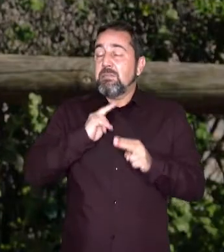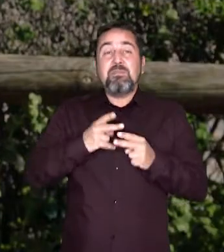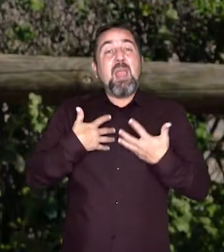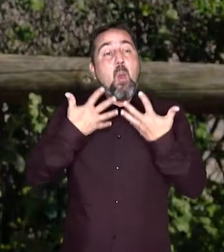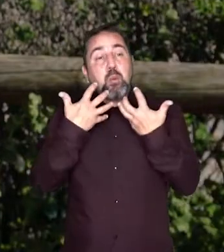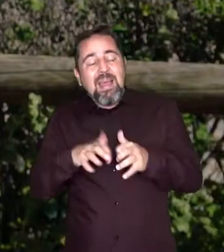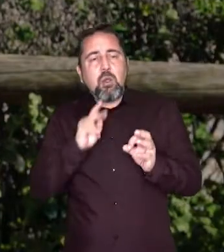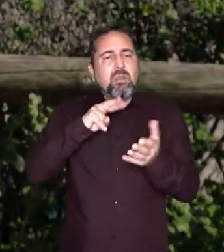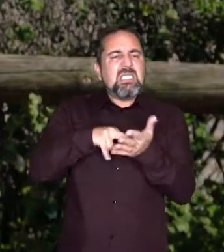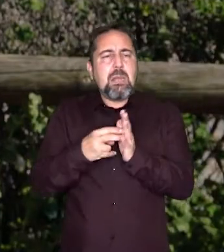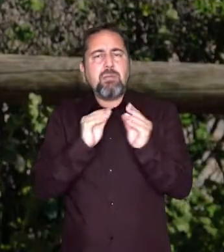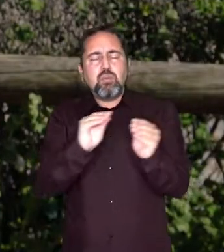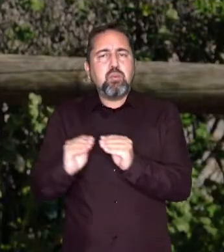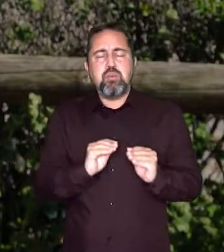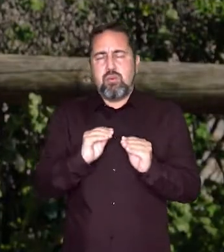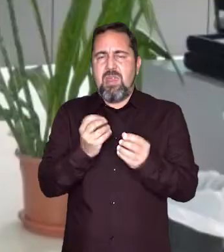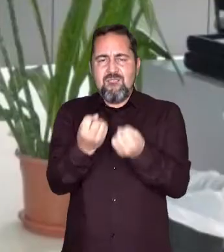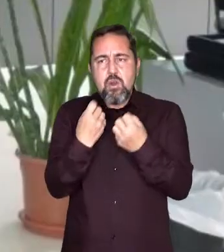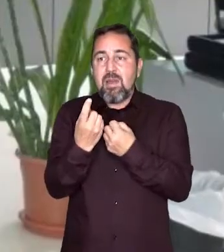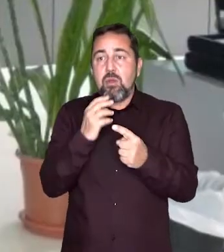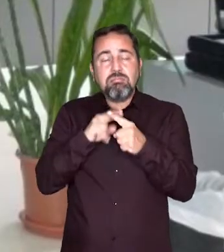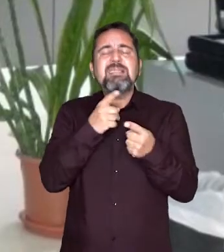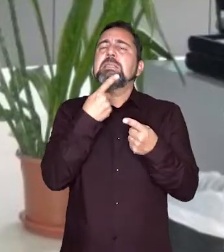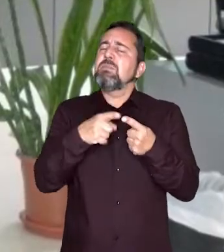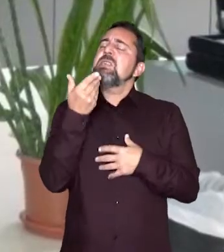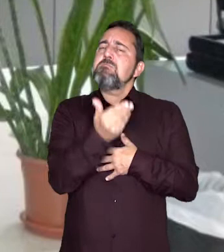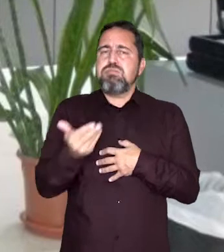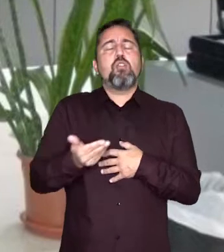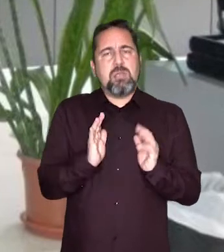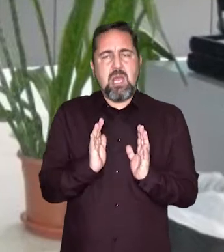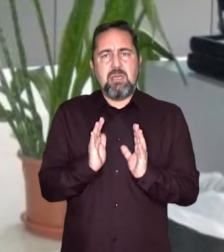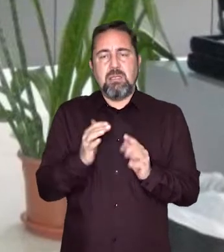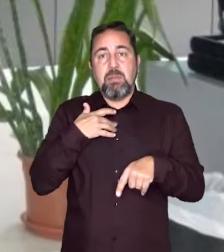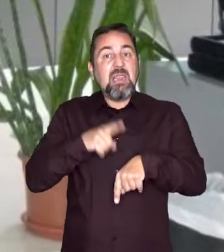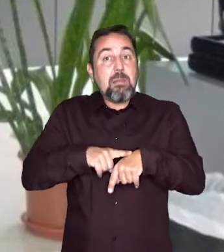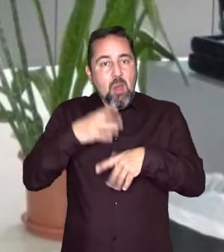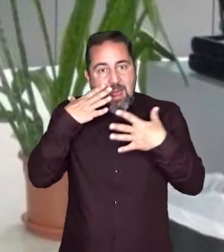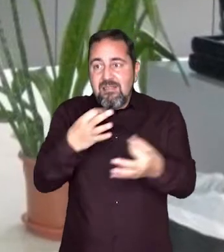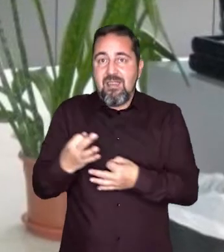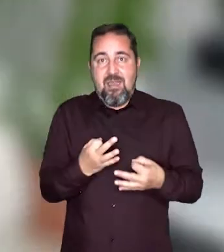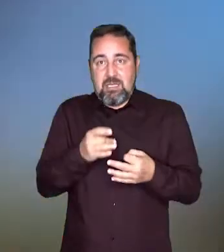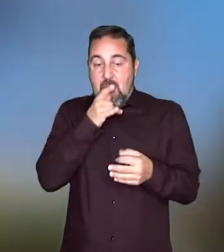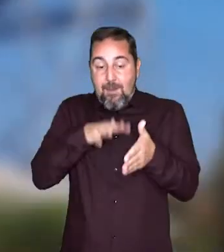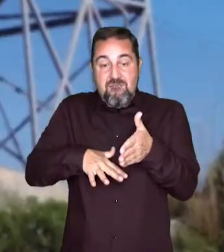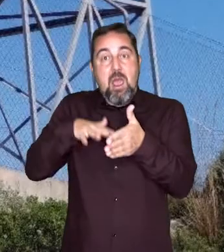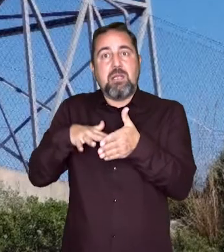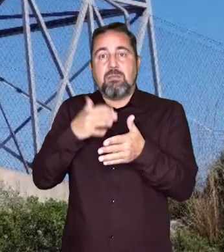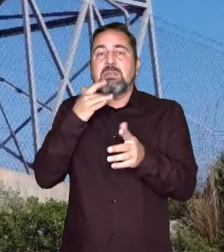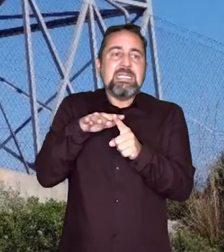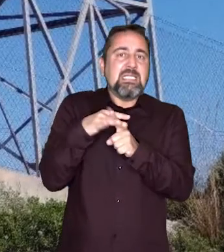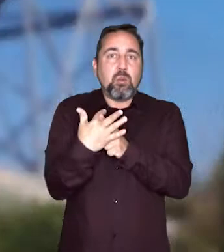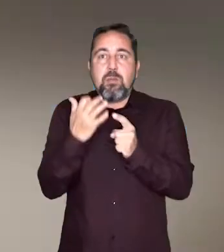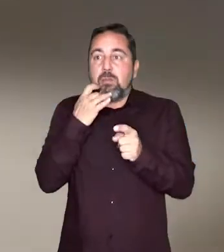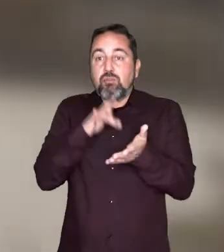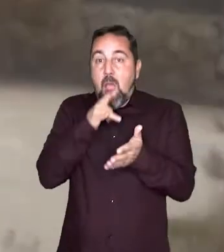El sistema automático de información hidrológica SAI es un elemento esencial para la explotación en tiempo real de los embalses,